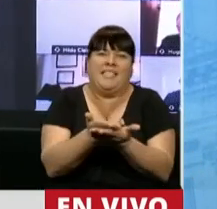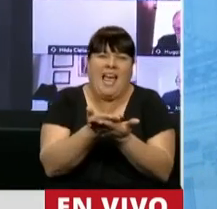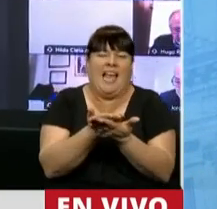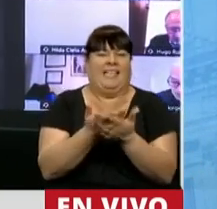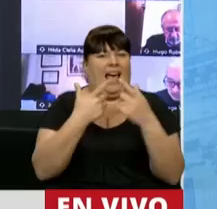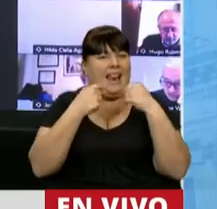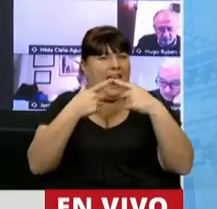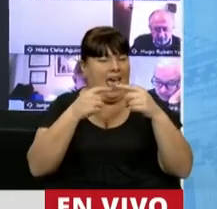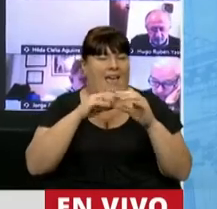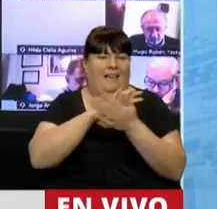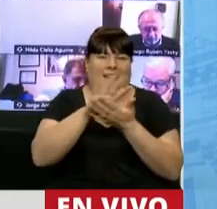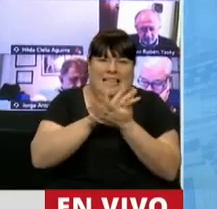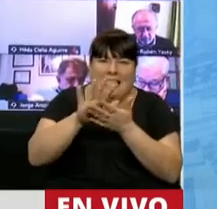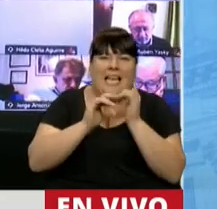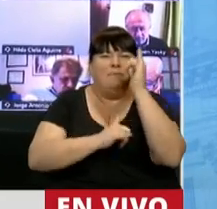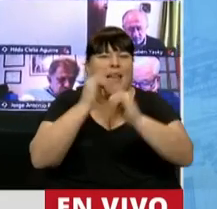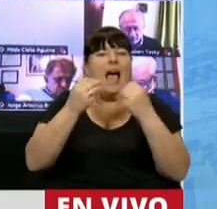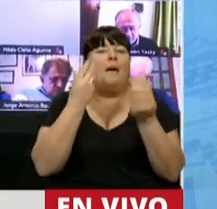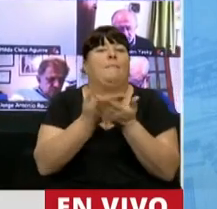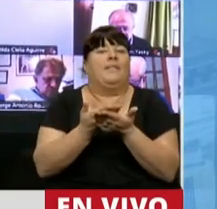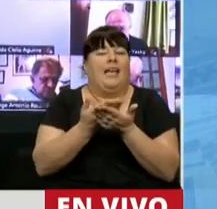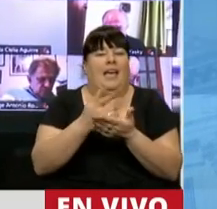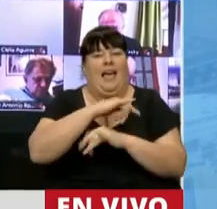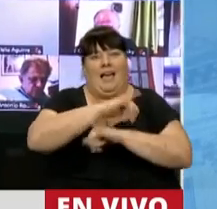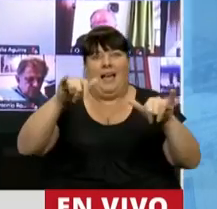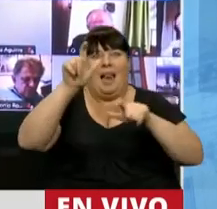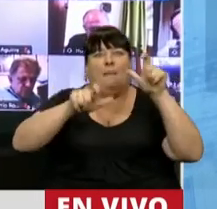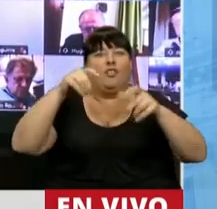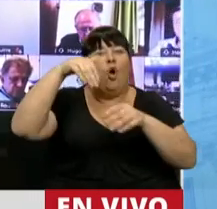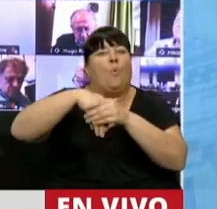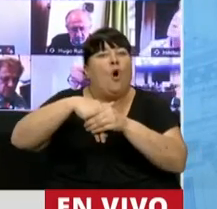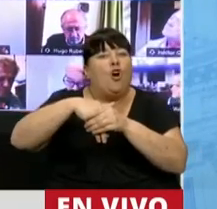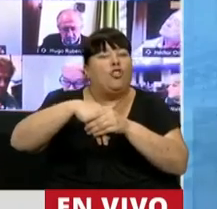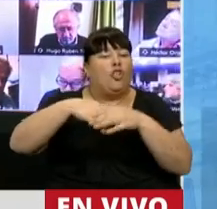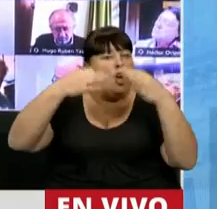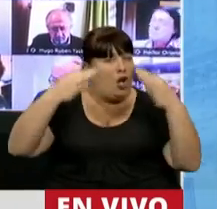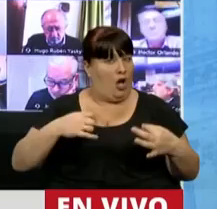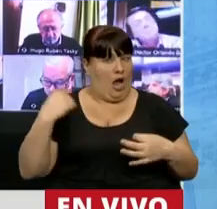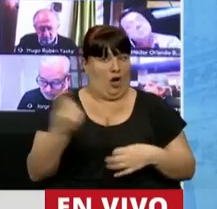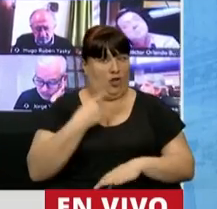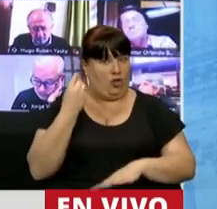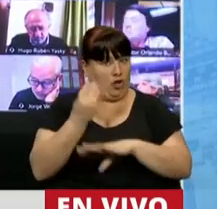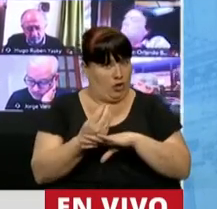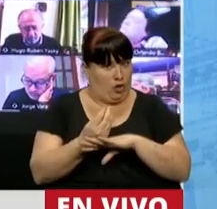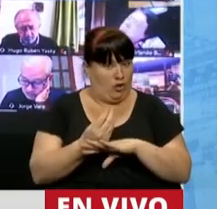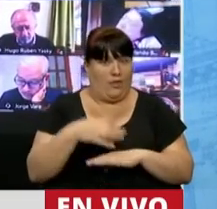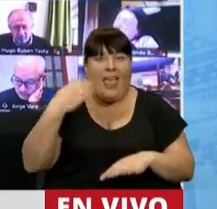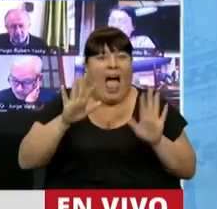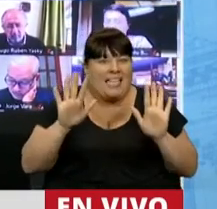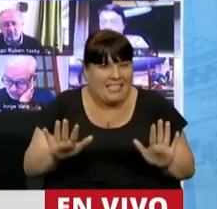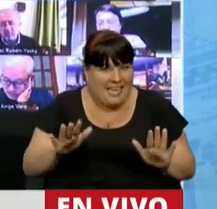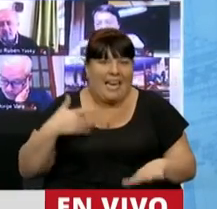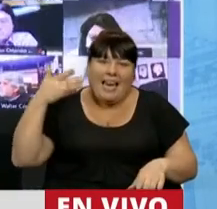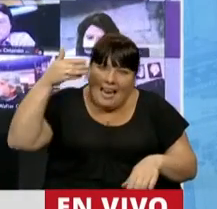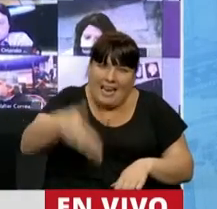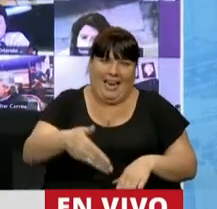defenderlo en el recinto y presentarlo ante la Nación Argentina, ante los ciudadanos que nos votaron de la forma que se debe, es decir,